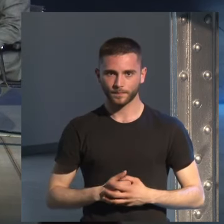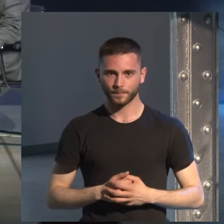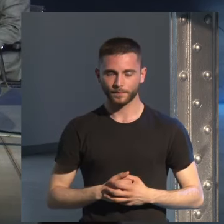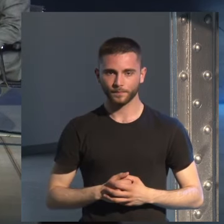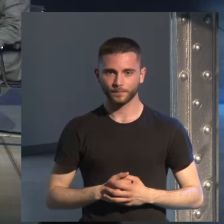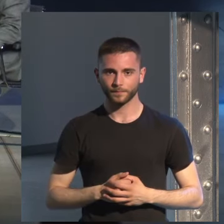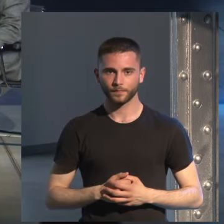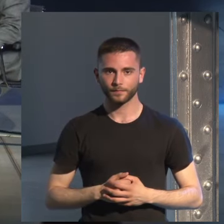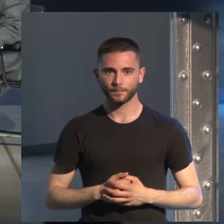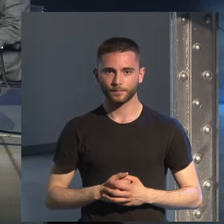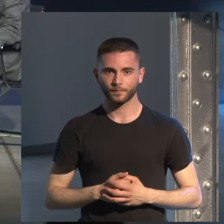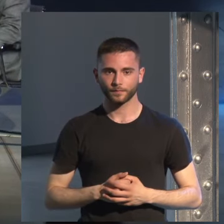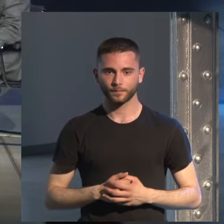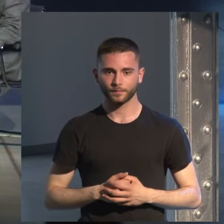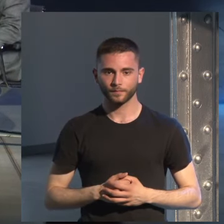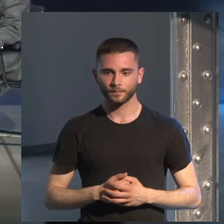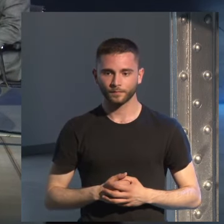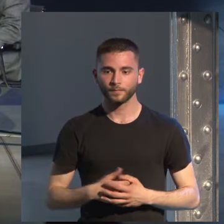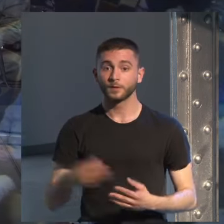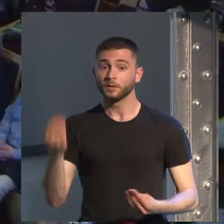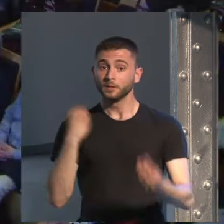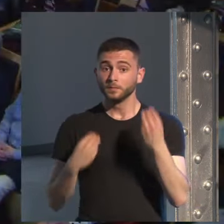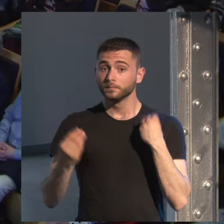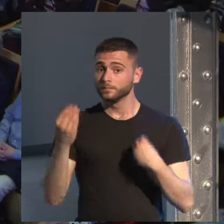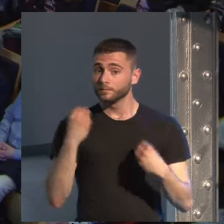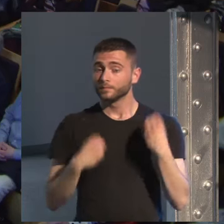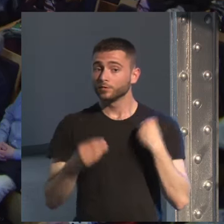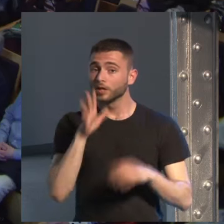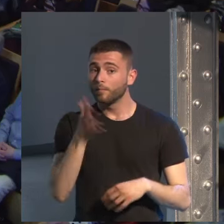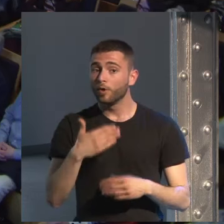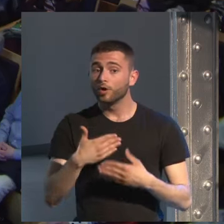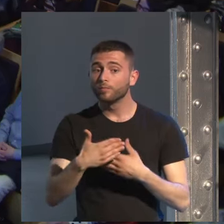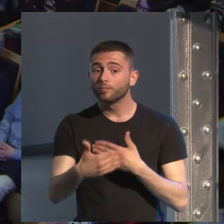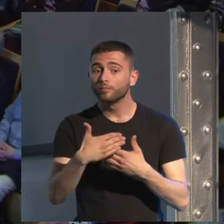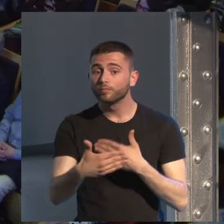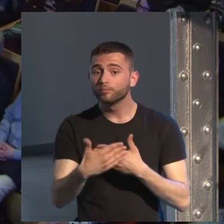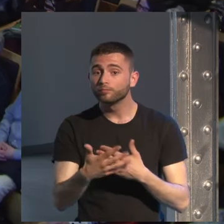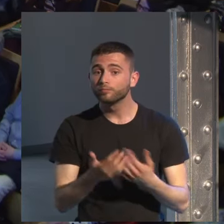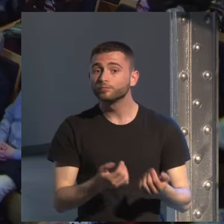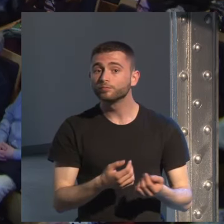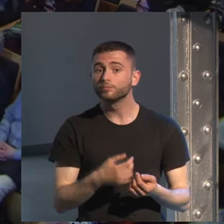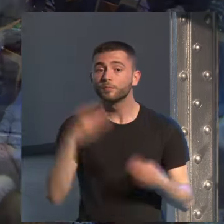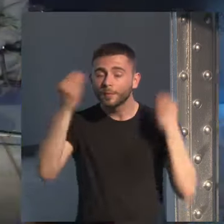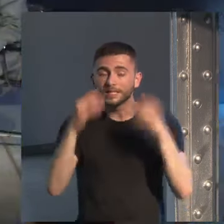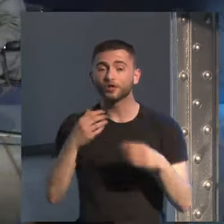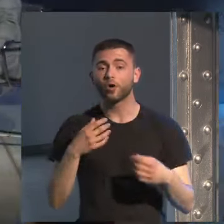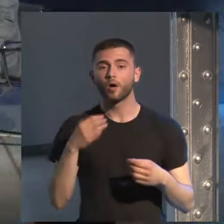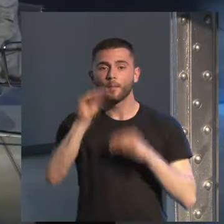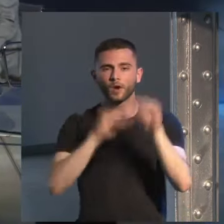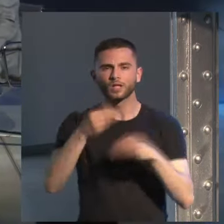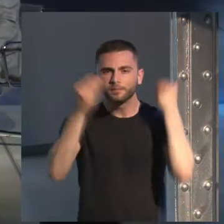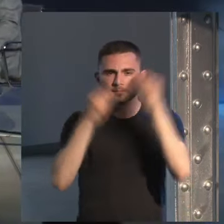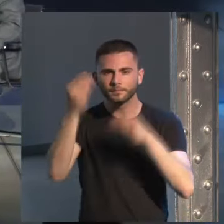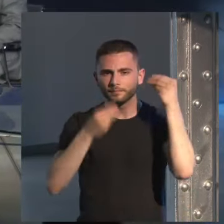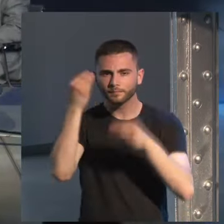vayan pensando en algunas preguntas porque dentro de un rato estarán invitados a poder plantearlas recuerdo también a la gente que nos